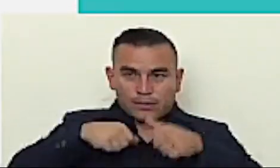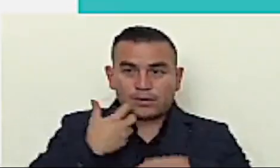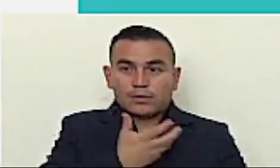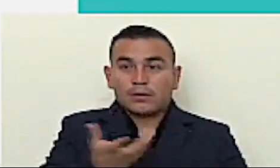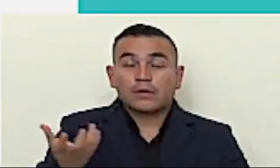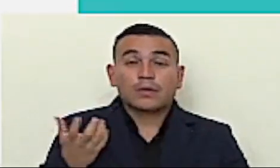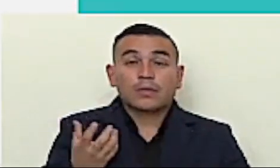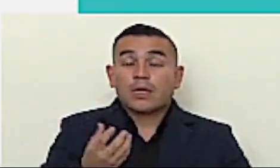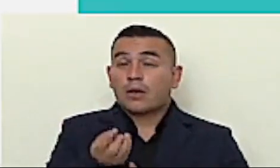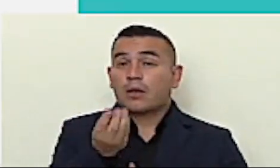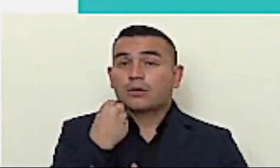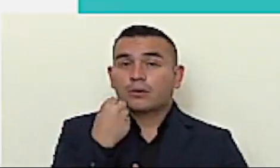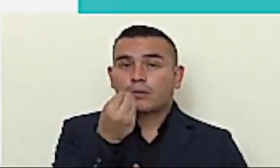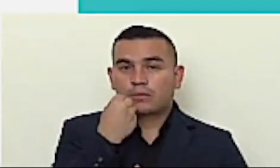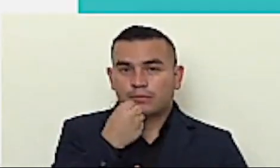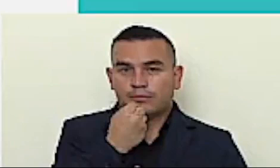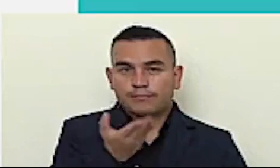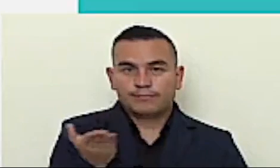alimenticios